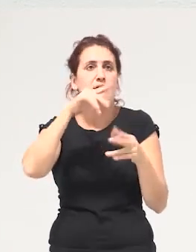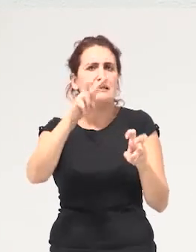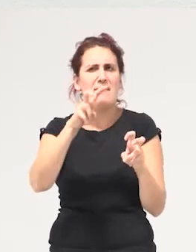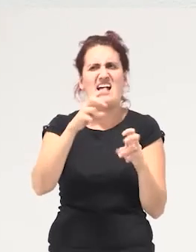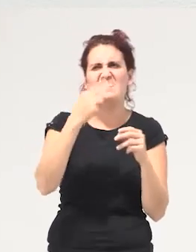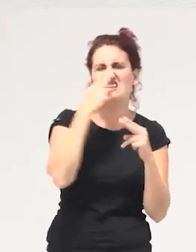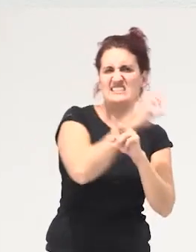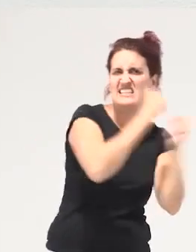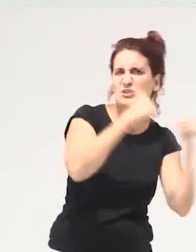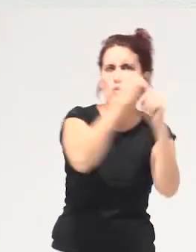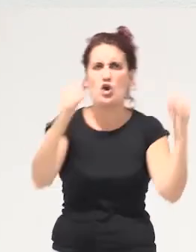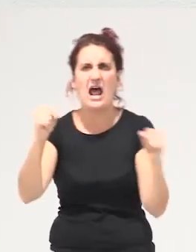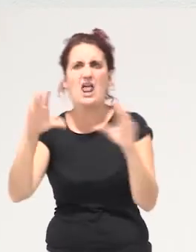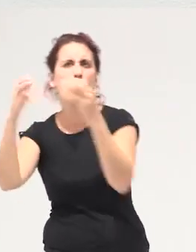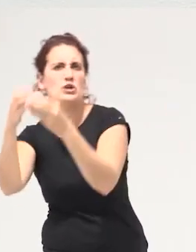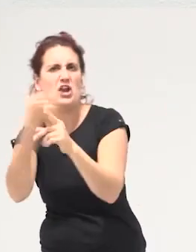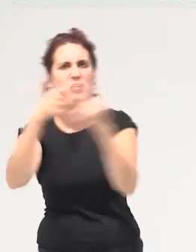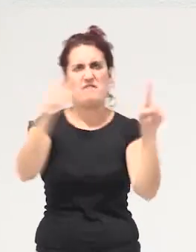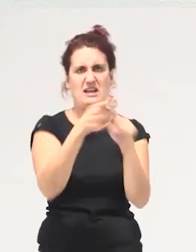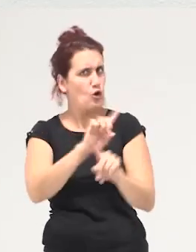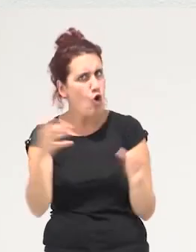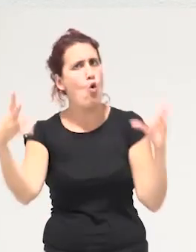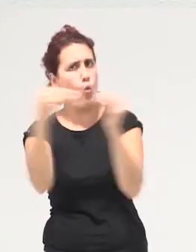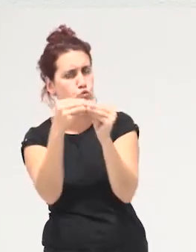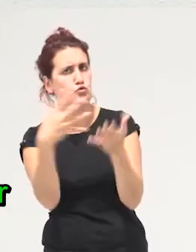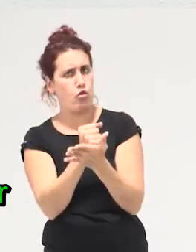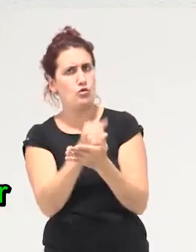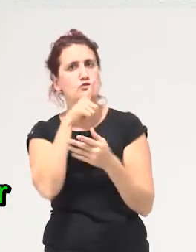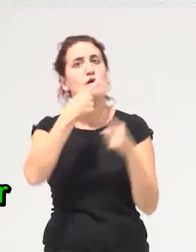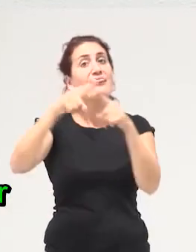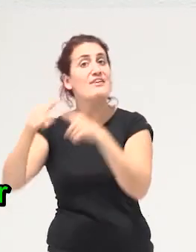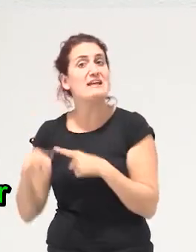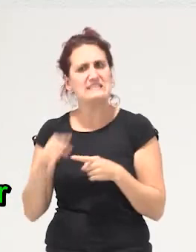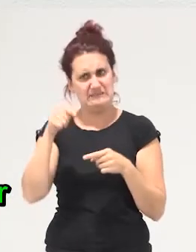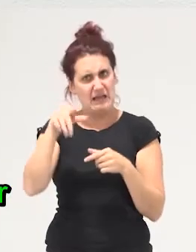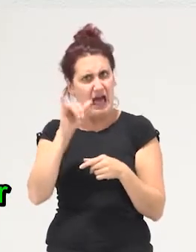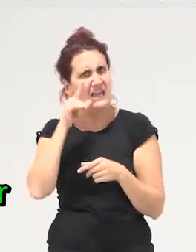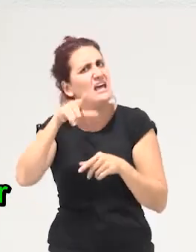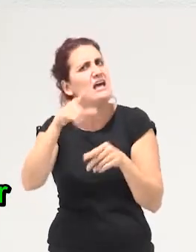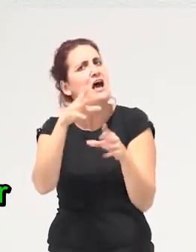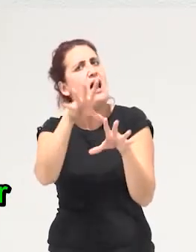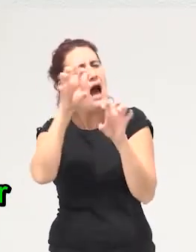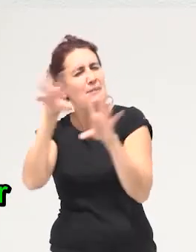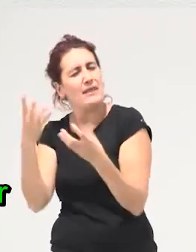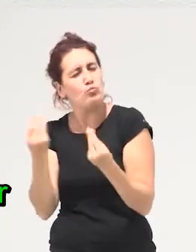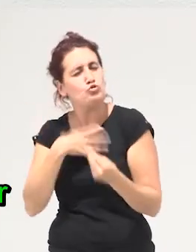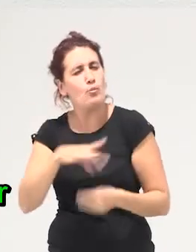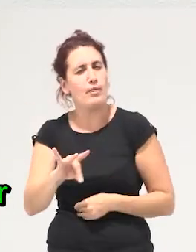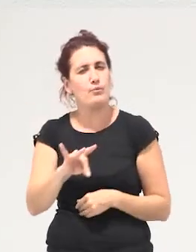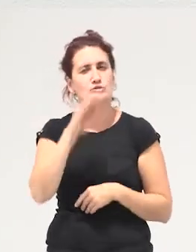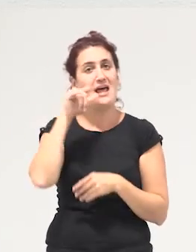comunitario entonces una apuesta por economías diversas en red y aquí tenemos mucho que aprender de otros